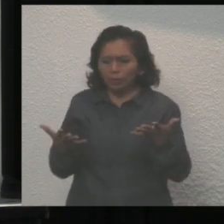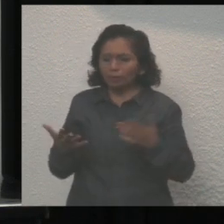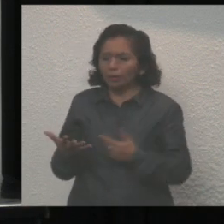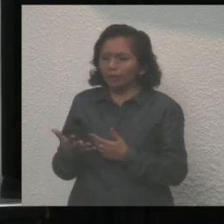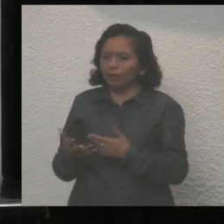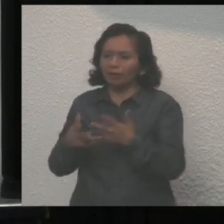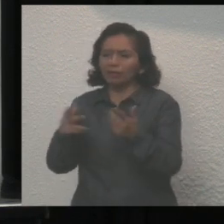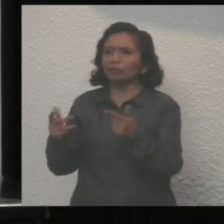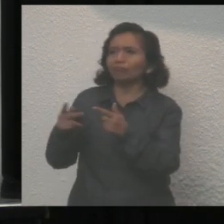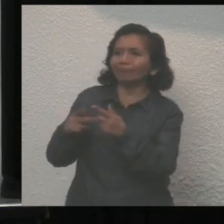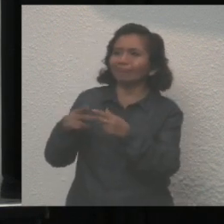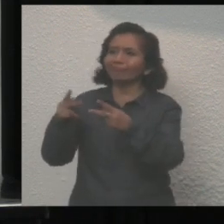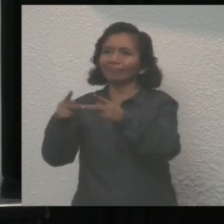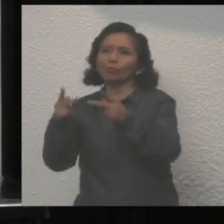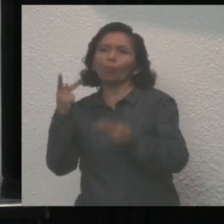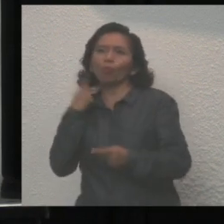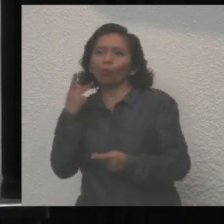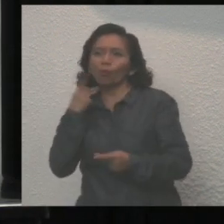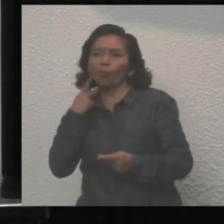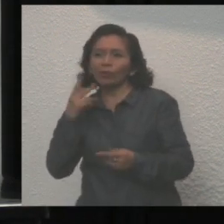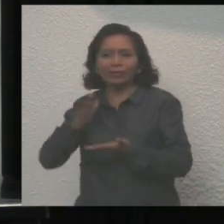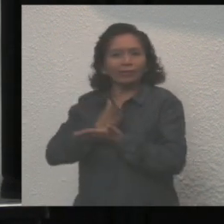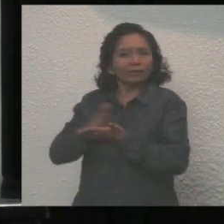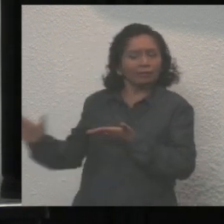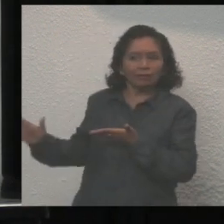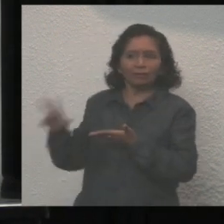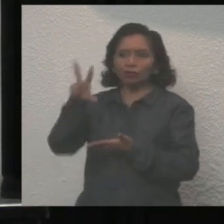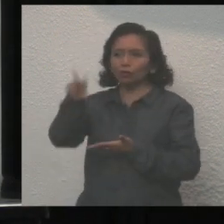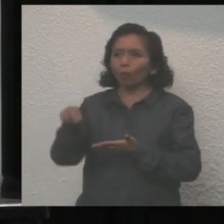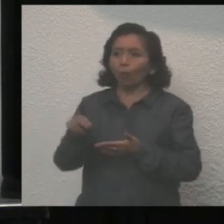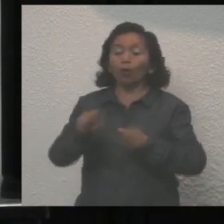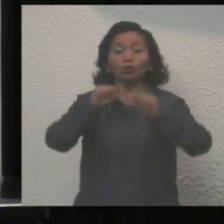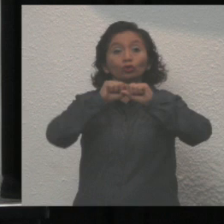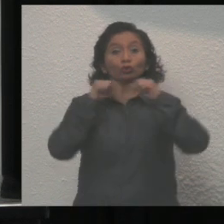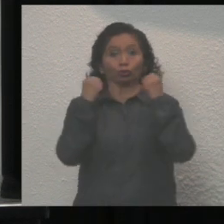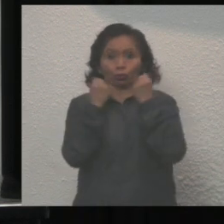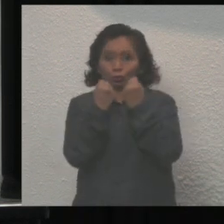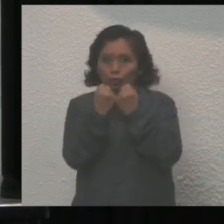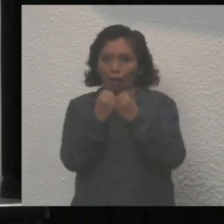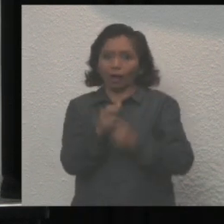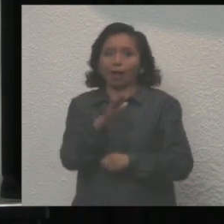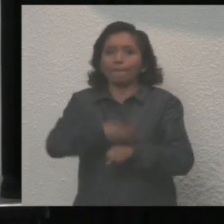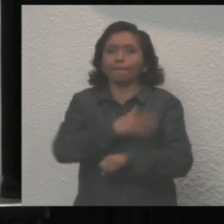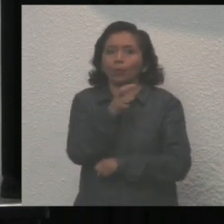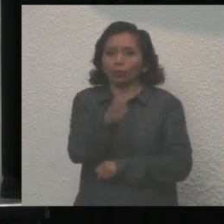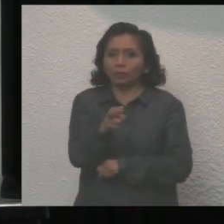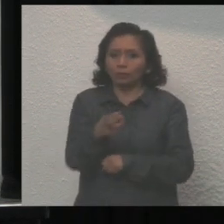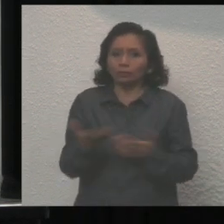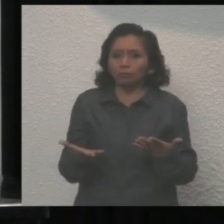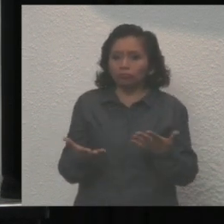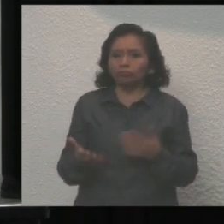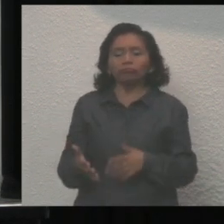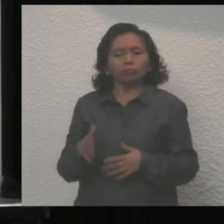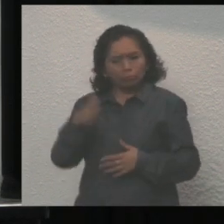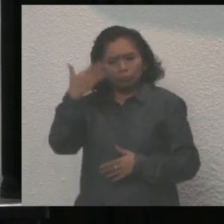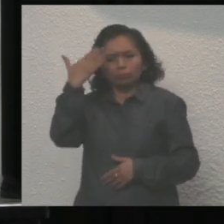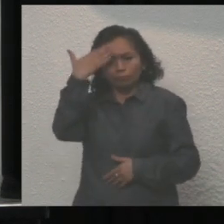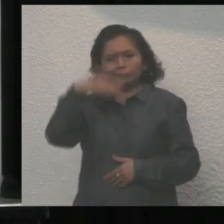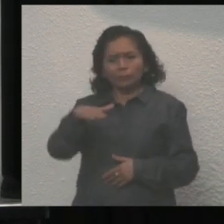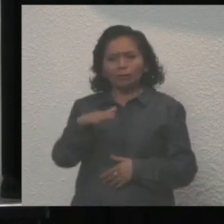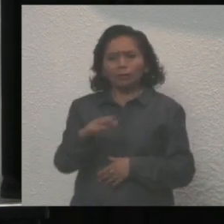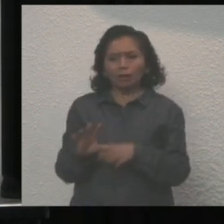electorales, vean resultados sociales. Por eso, reconozco las medidas coordinadas e